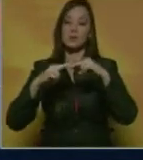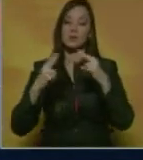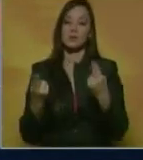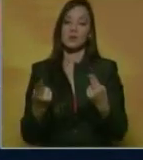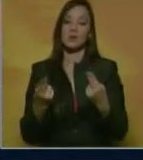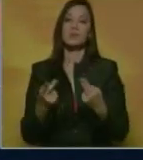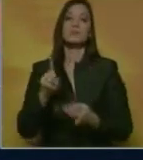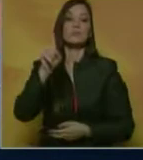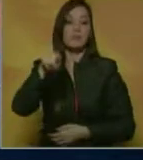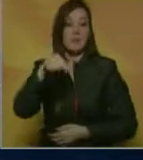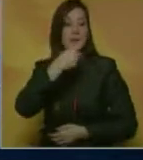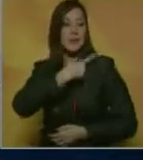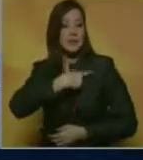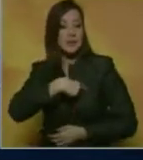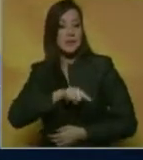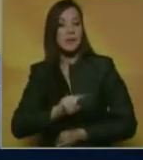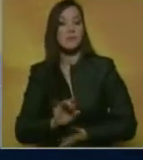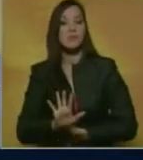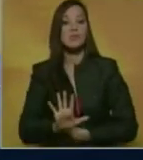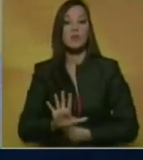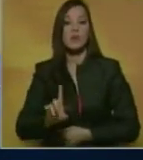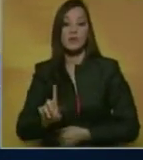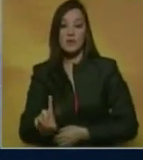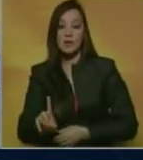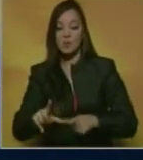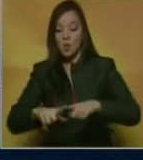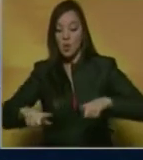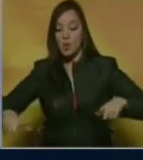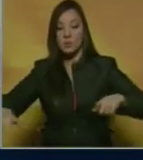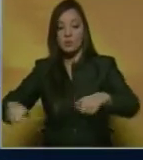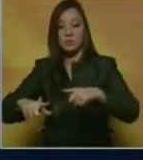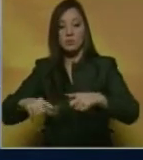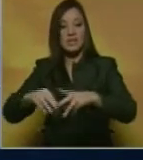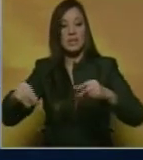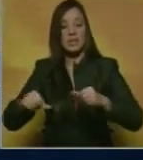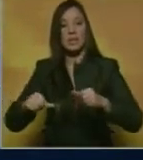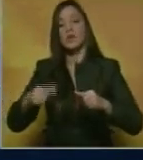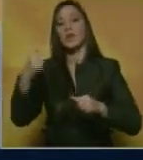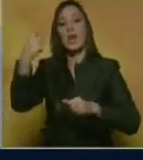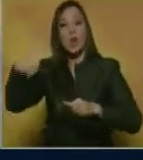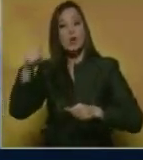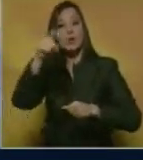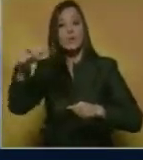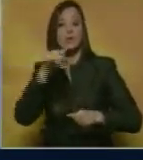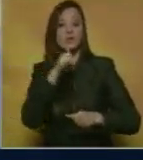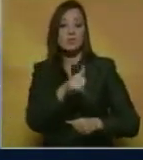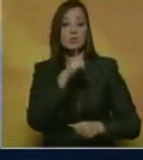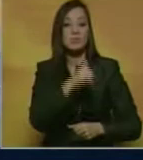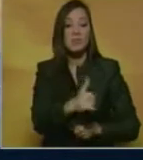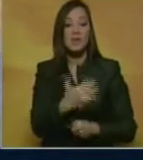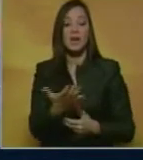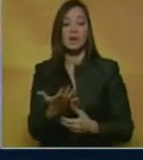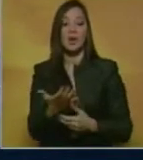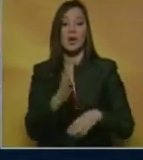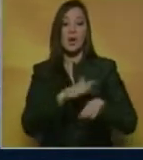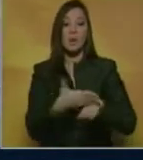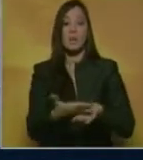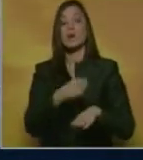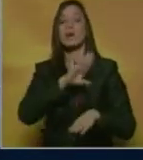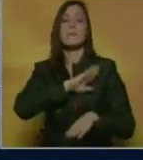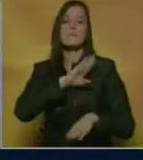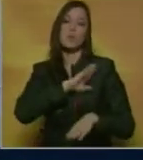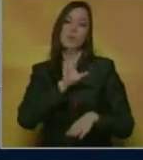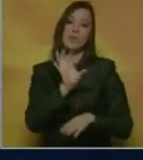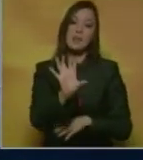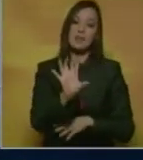51 terrenos que han sido denunciados. ¿Por qué? Porque han sido invadidos y pertenecen al Estado.